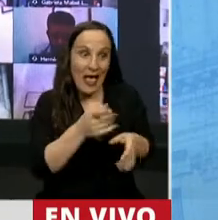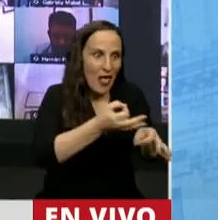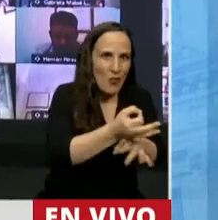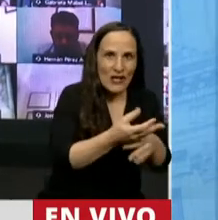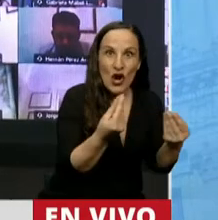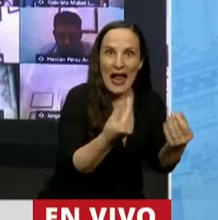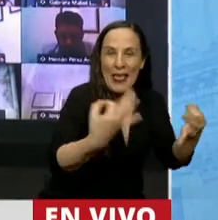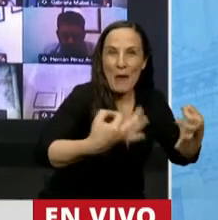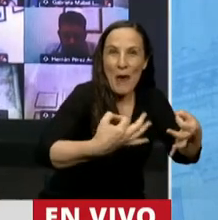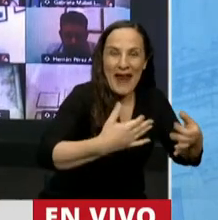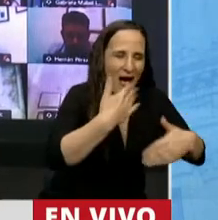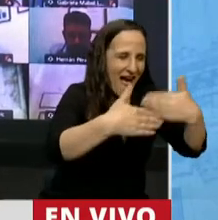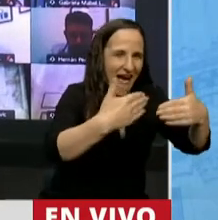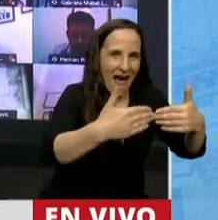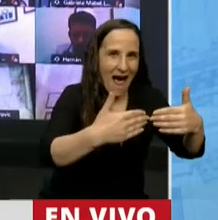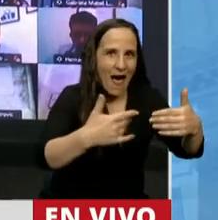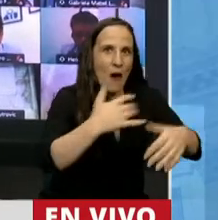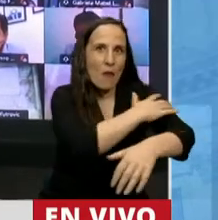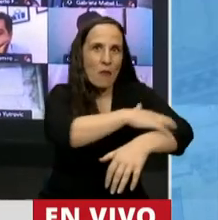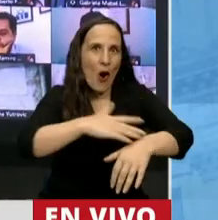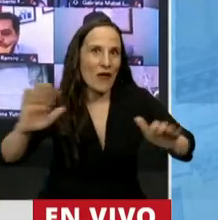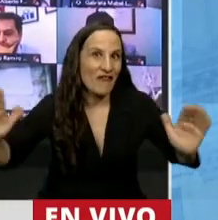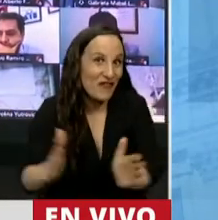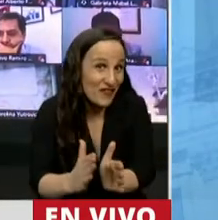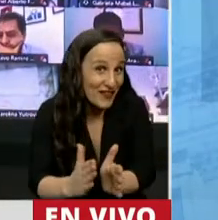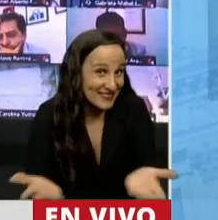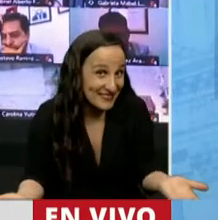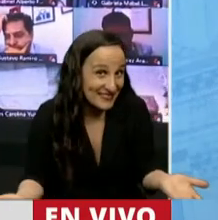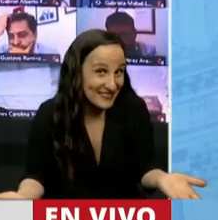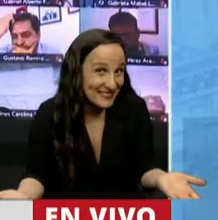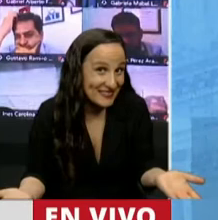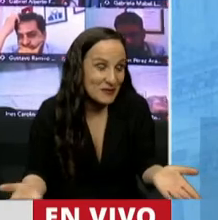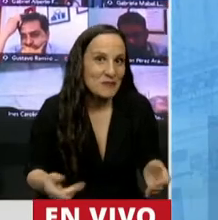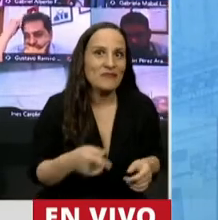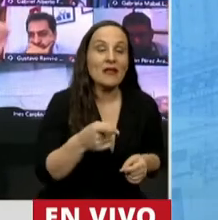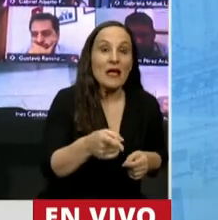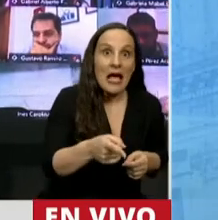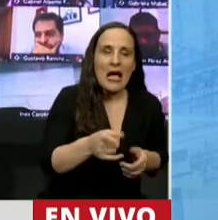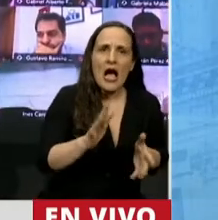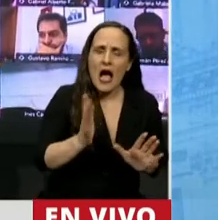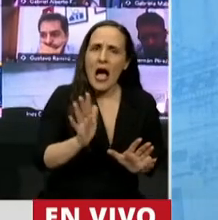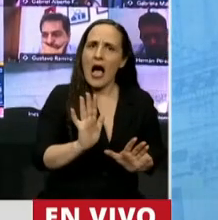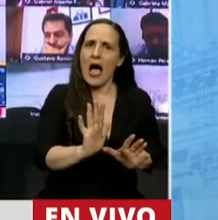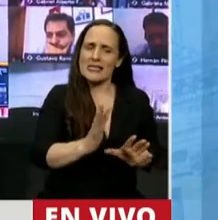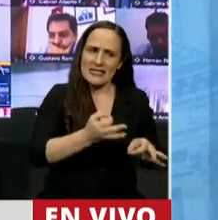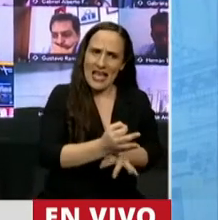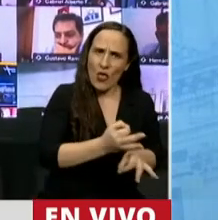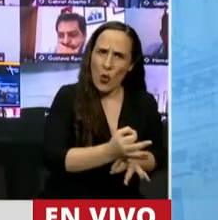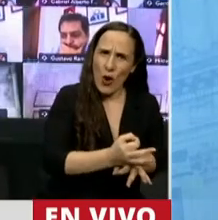educación, menos pobreza. Y esta forma de regimentar la educación también